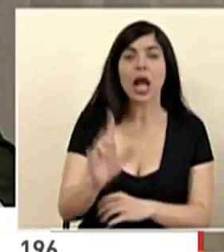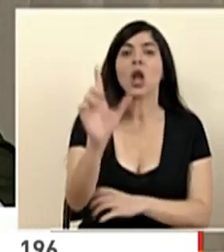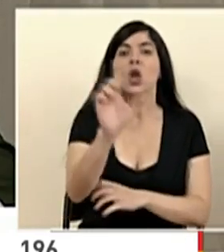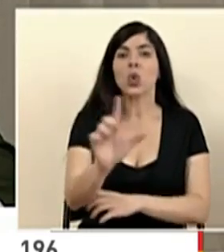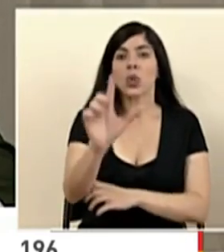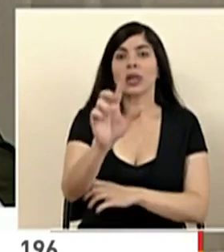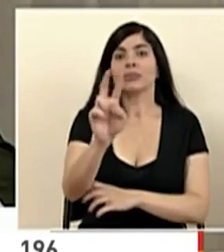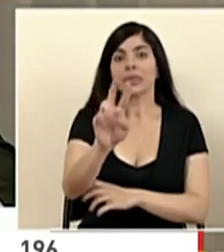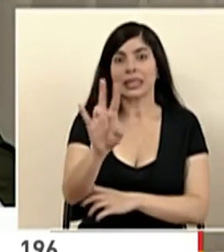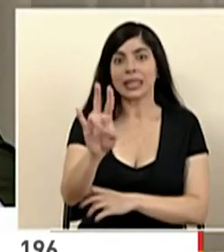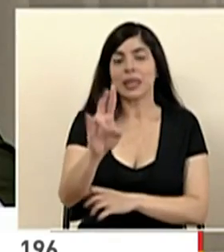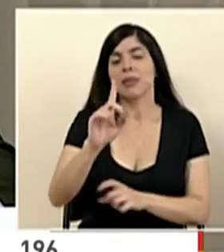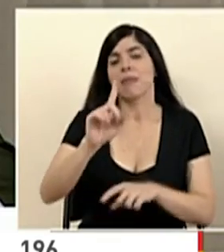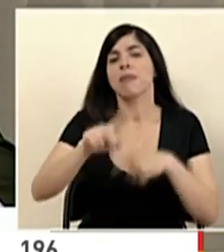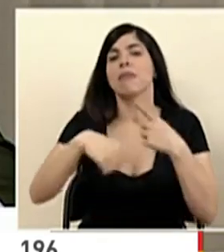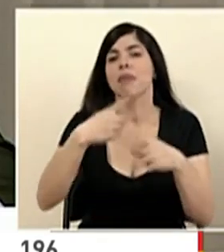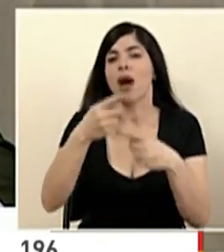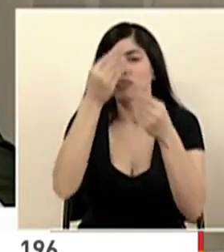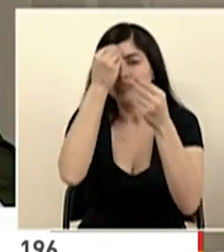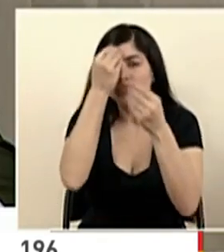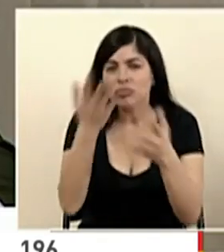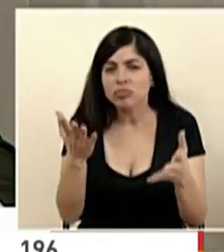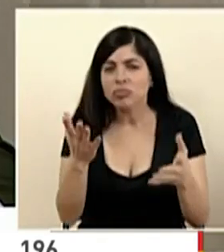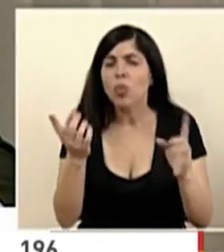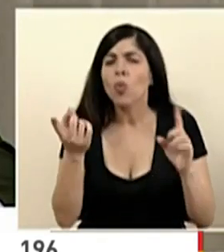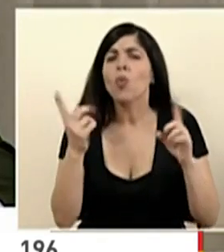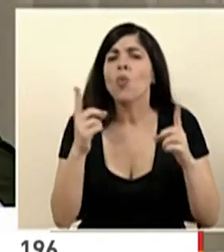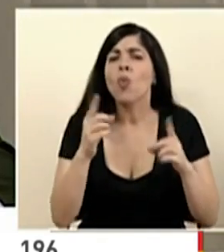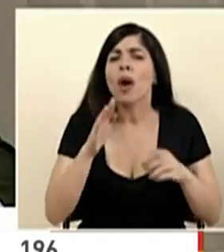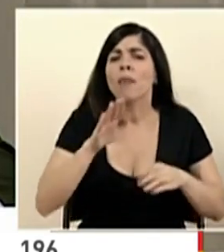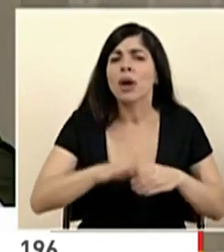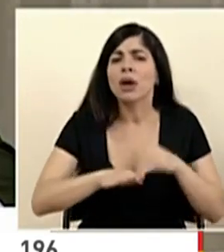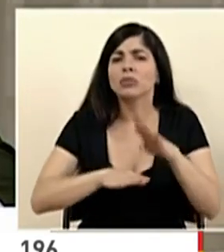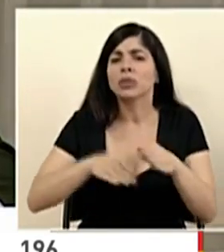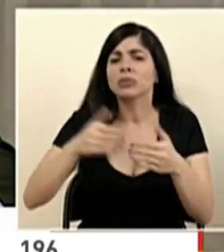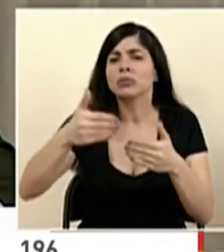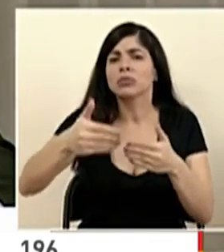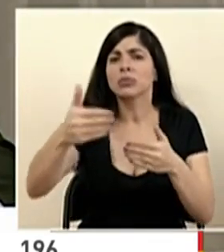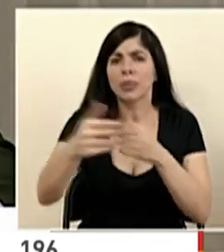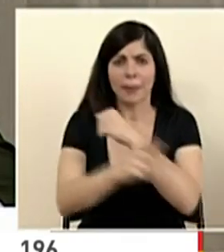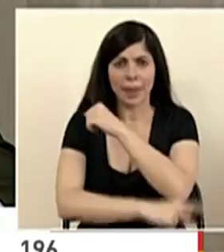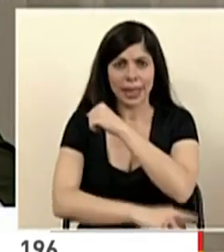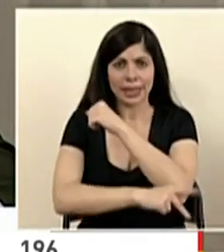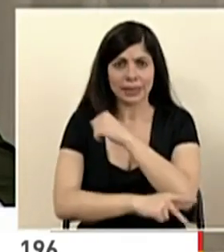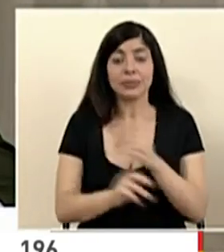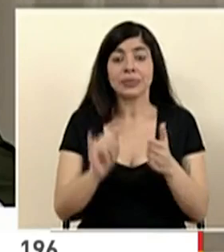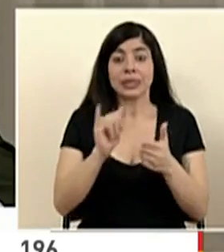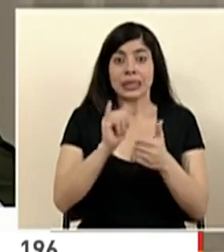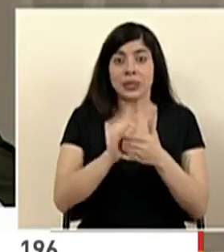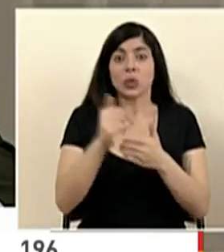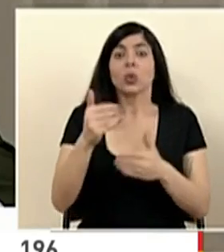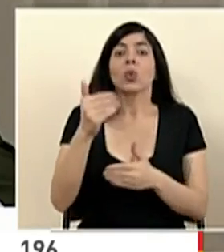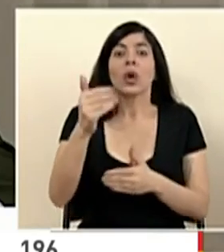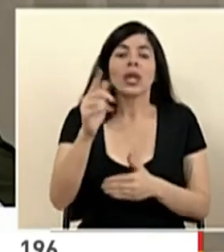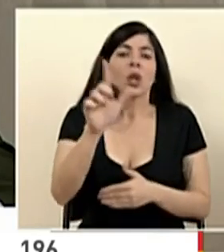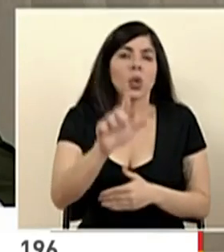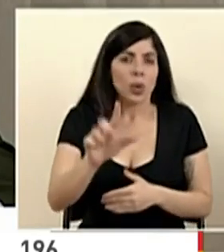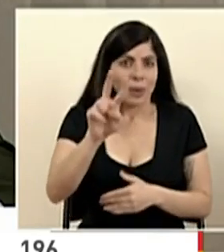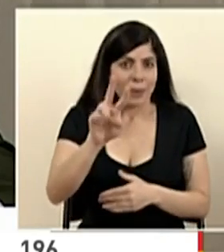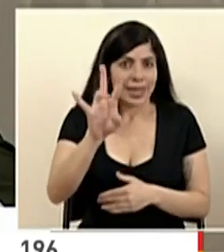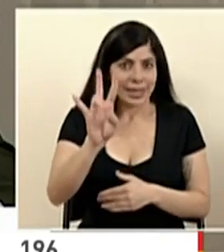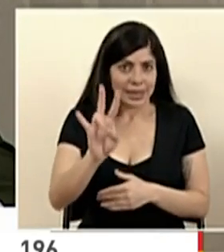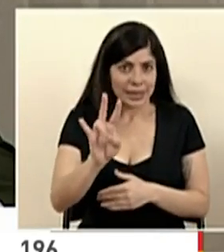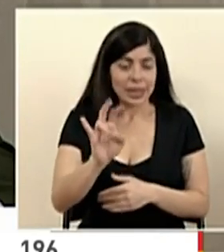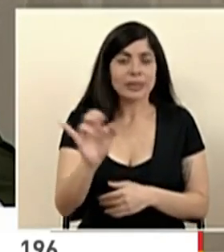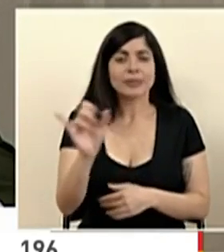estaremos adelantando cuáles son los siguientes pasos al país. Eso lo haremos el día lunes 27.